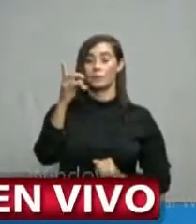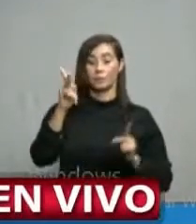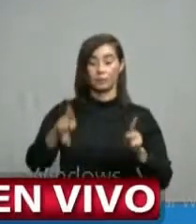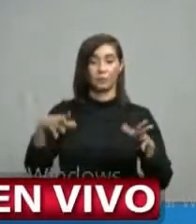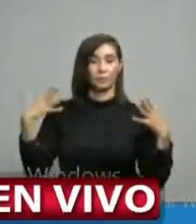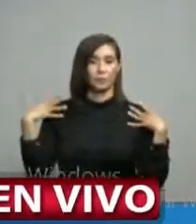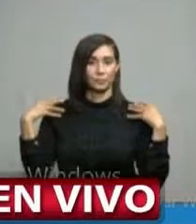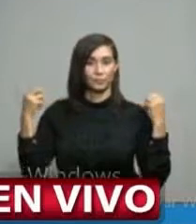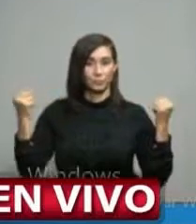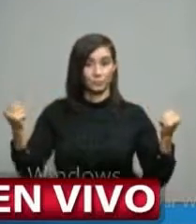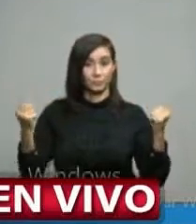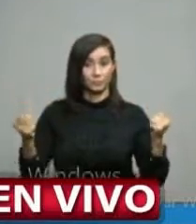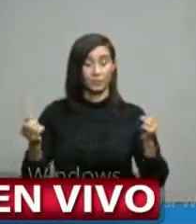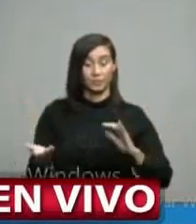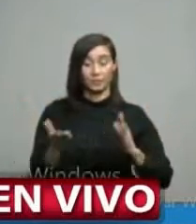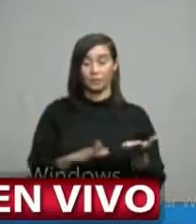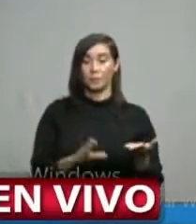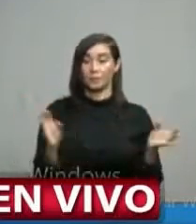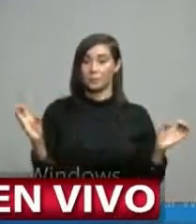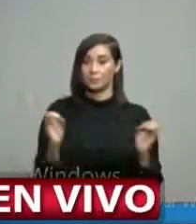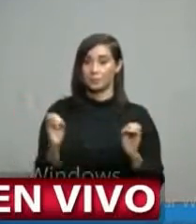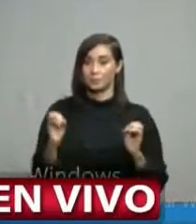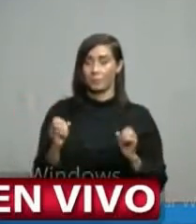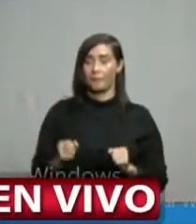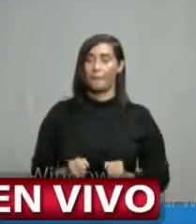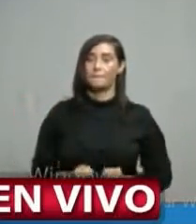recuperados, 0 fallecimientos.